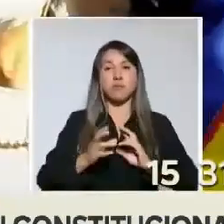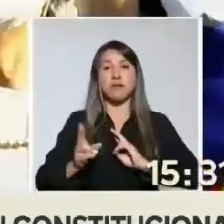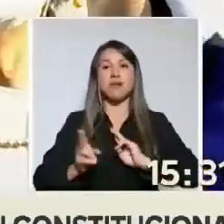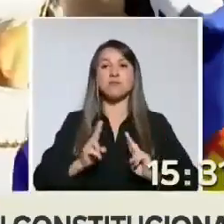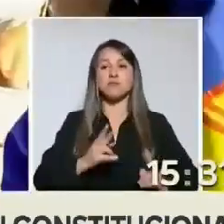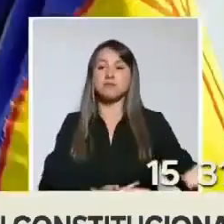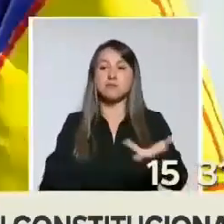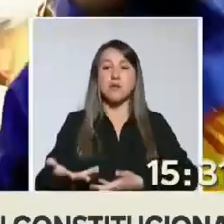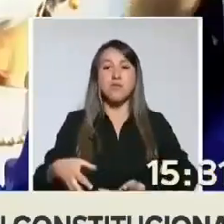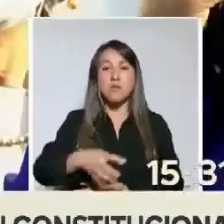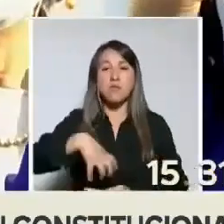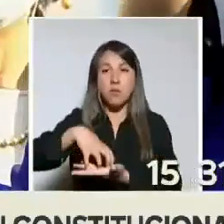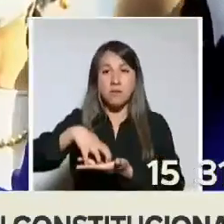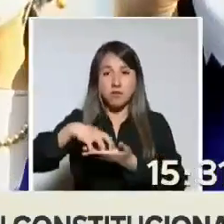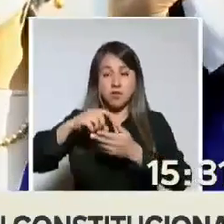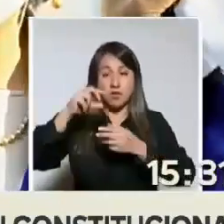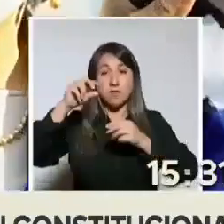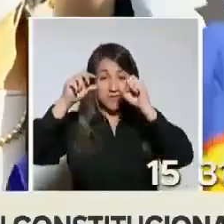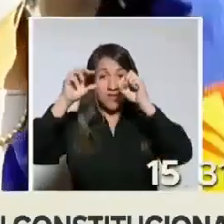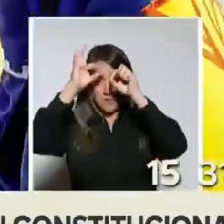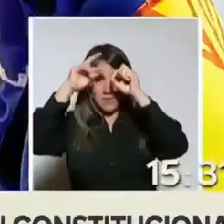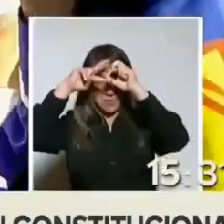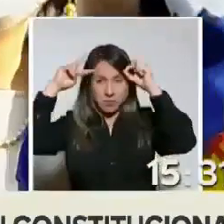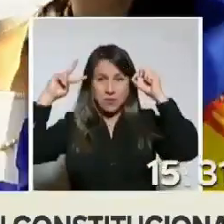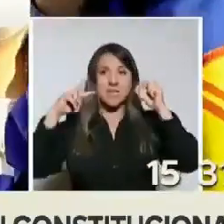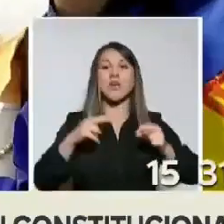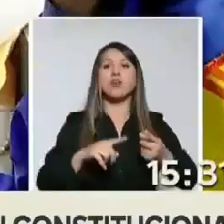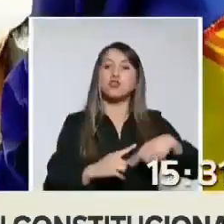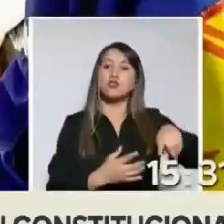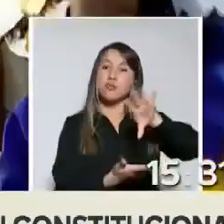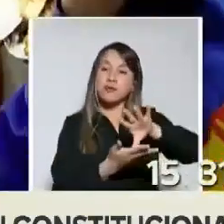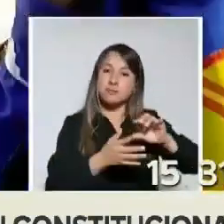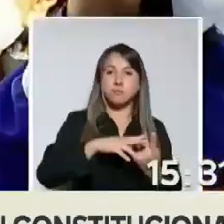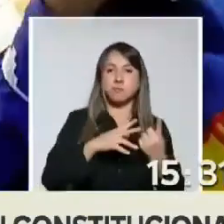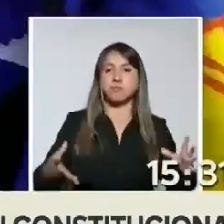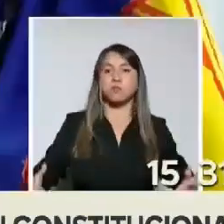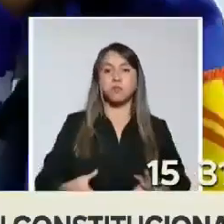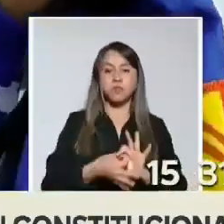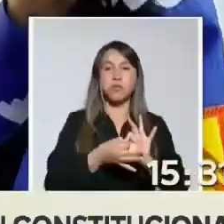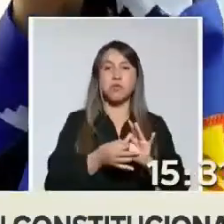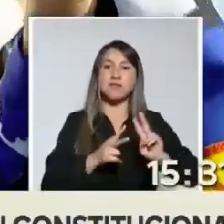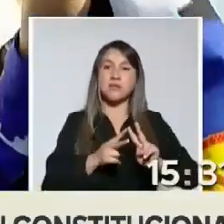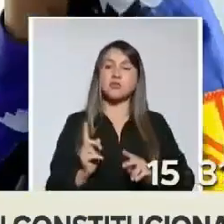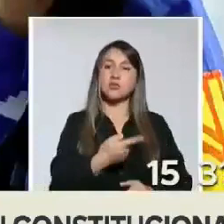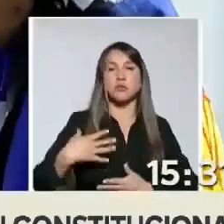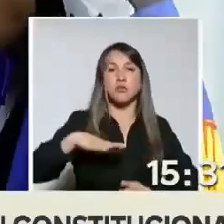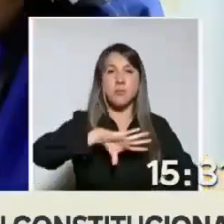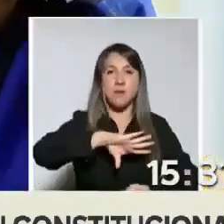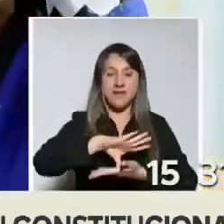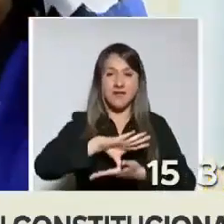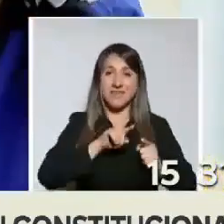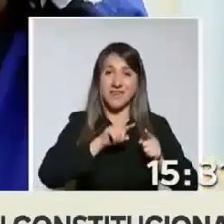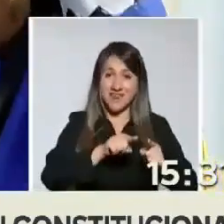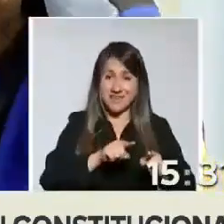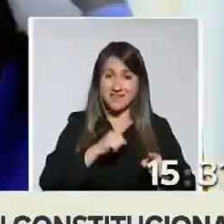pueblo mapuche, entre naciones originarias y todas las naciones que conforman este país. En ese